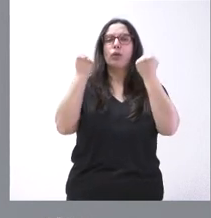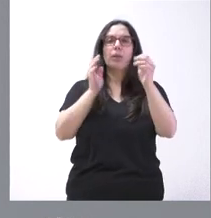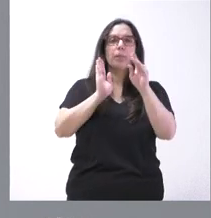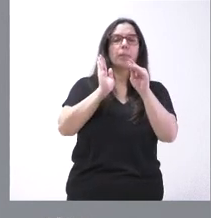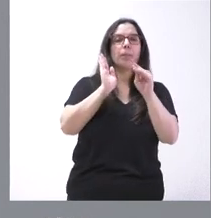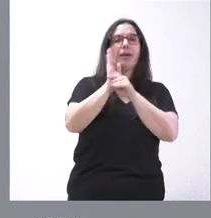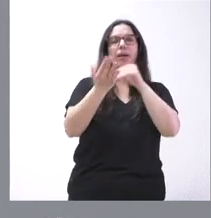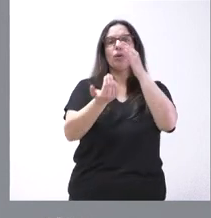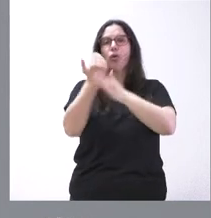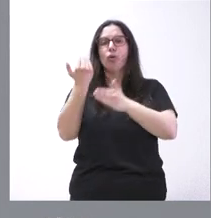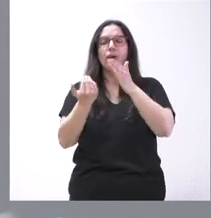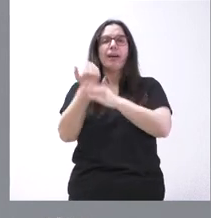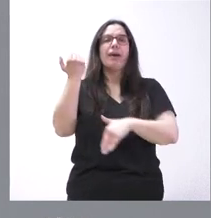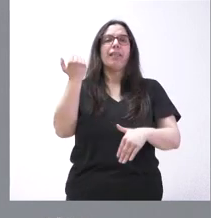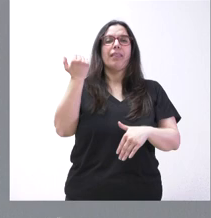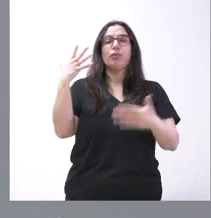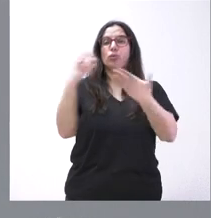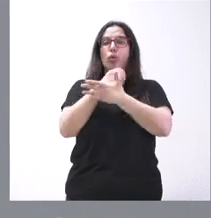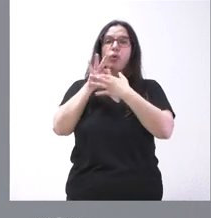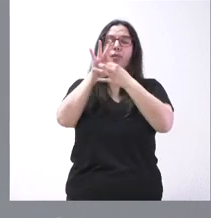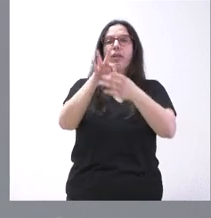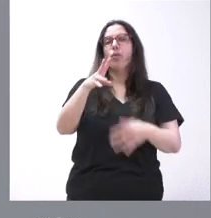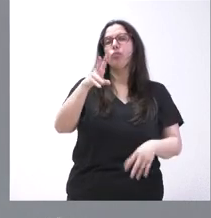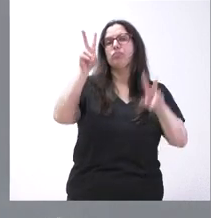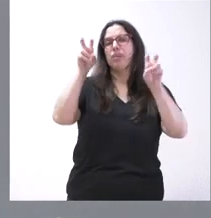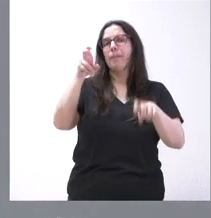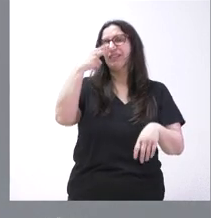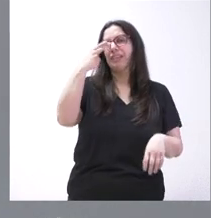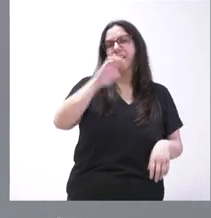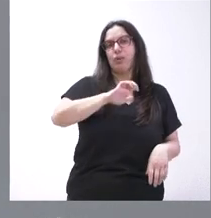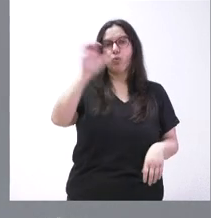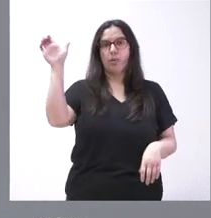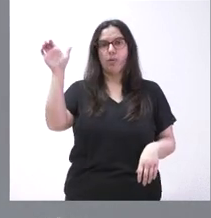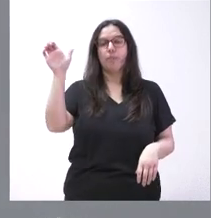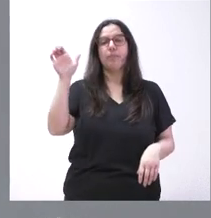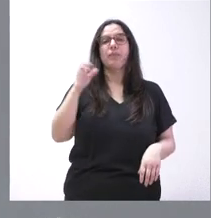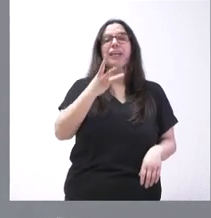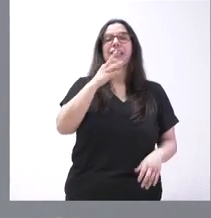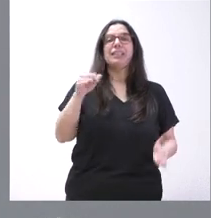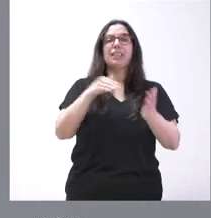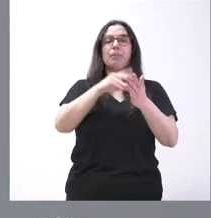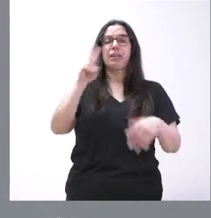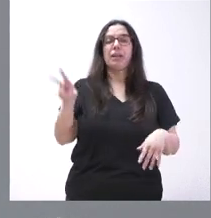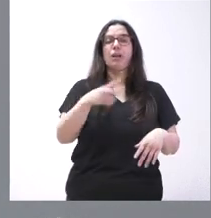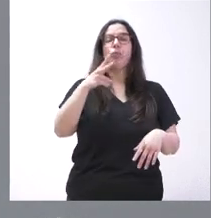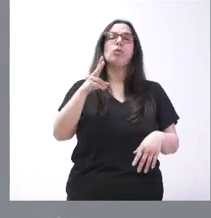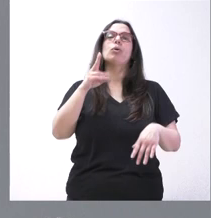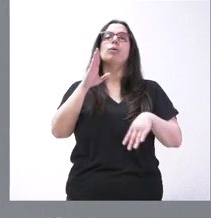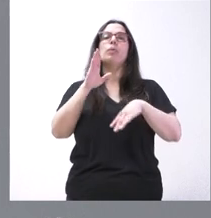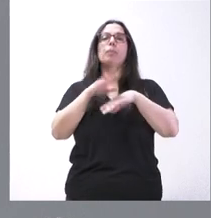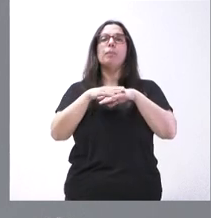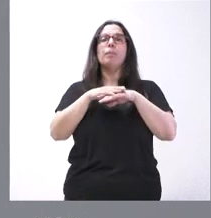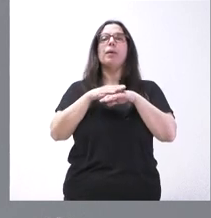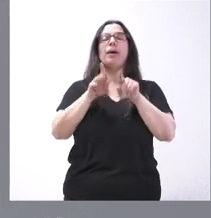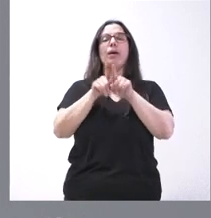jornadas, todo ello en relación con temas de interés europeo. 30.000 euros para el asesoramiento de los emigrantes